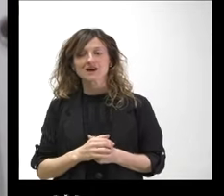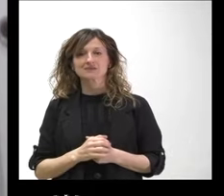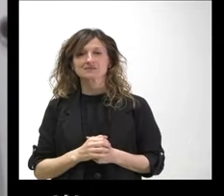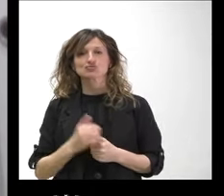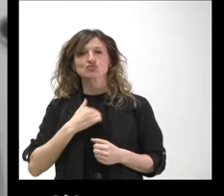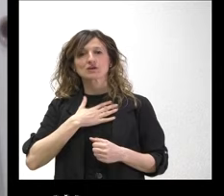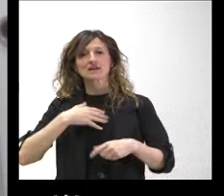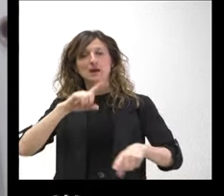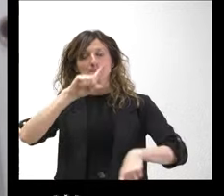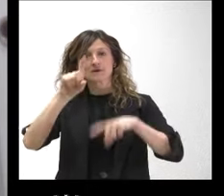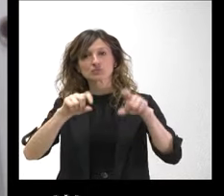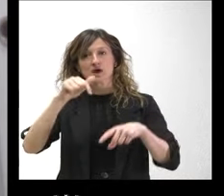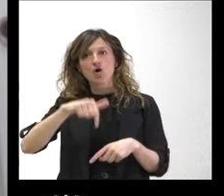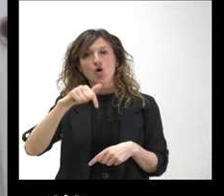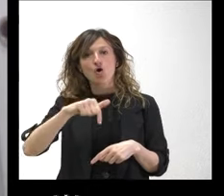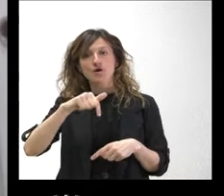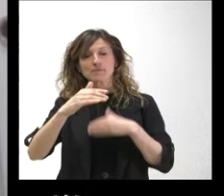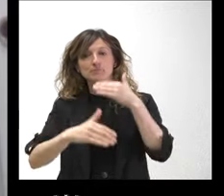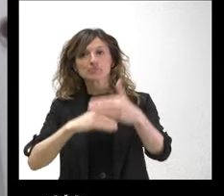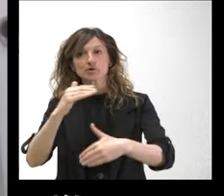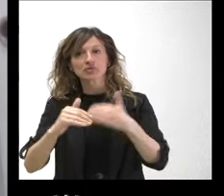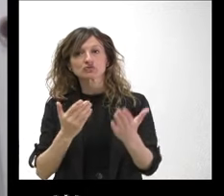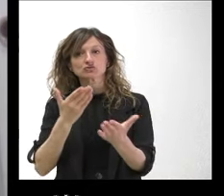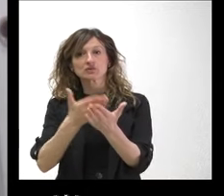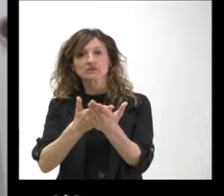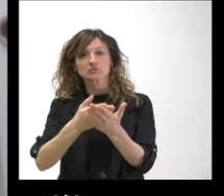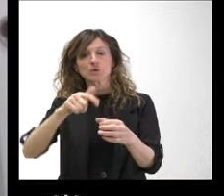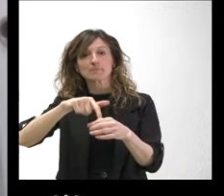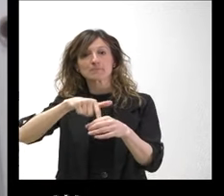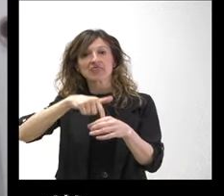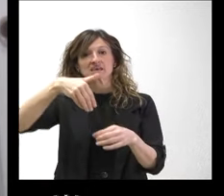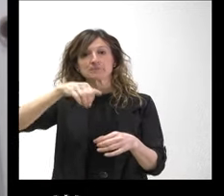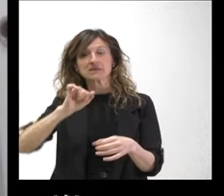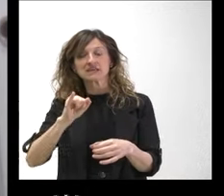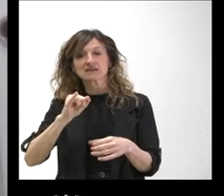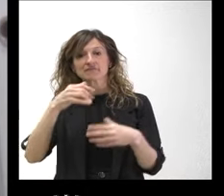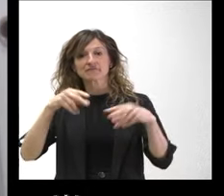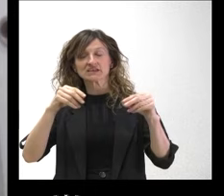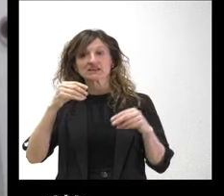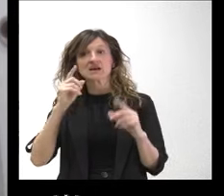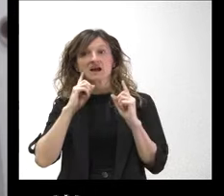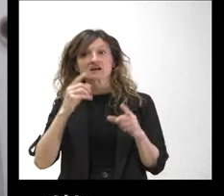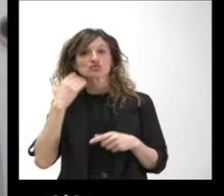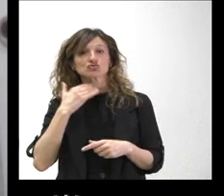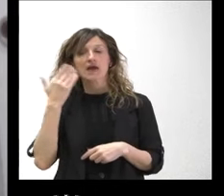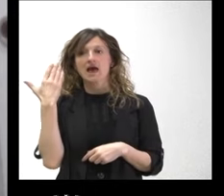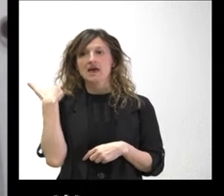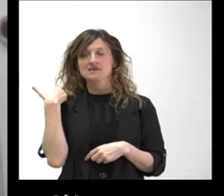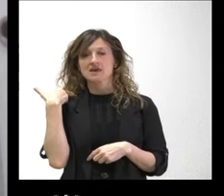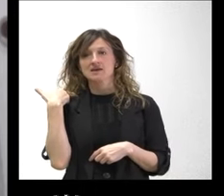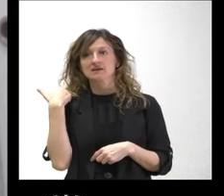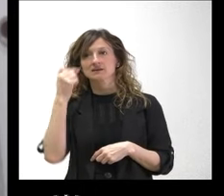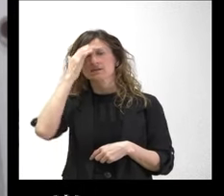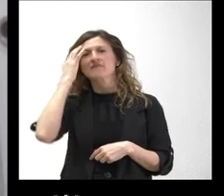yo quería preguntar porque hoy finaliza el proceso de solicitud de las plazas MIR y en el caso de Soria a fecha de ayer todavía quedaban